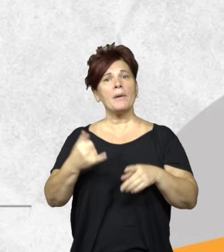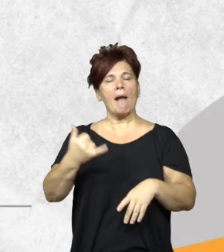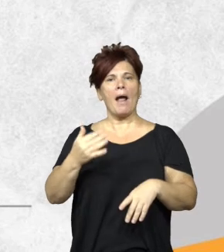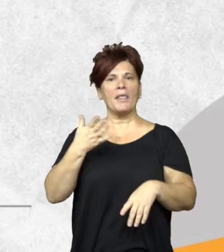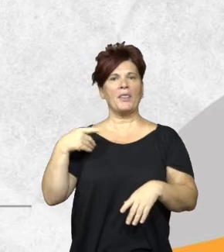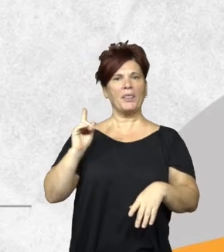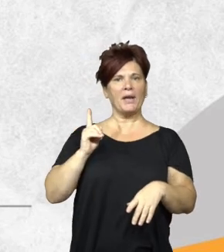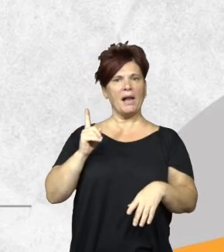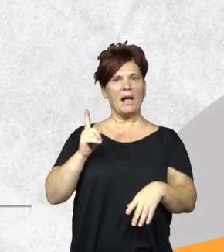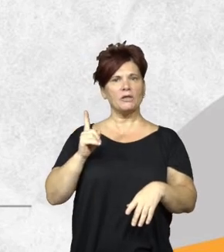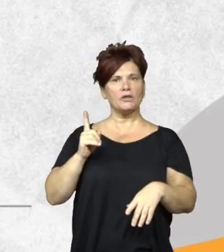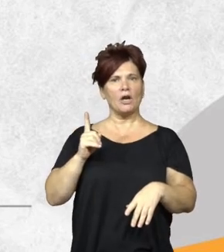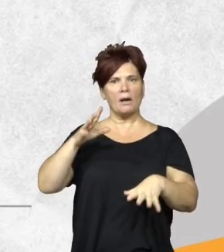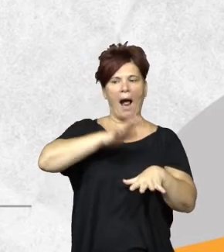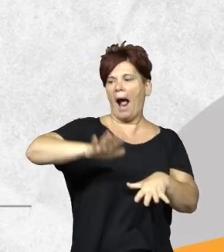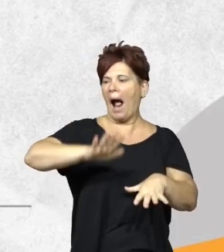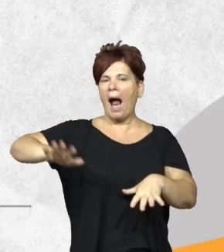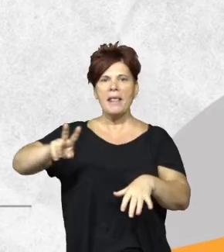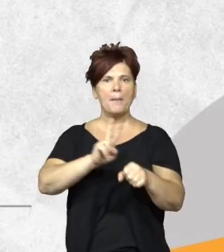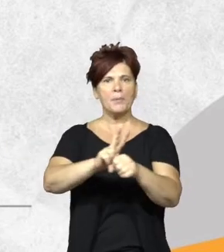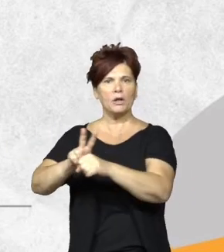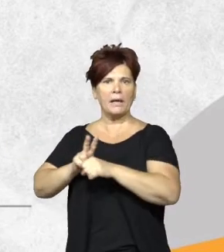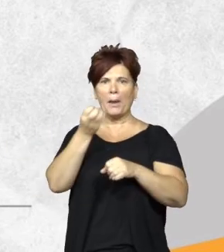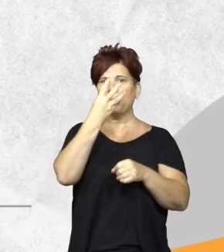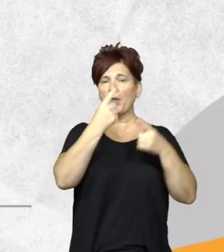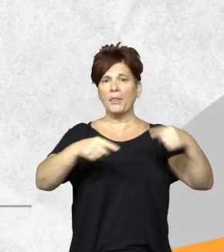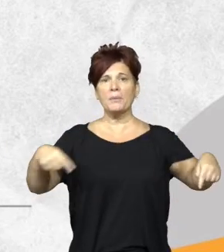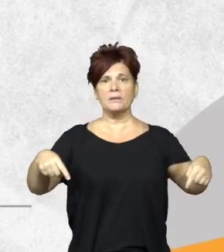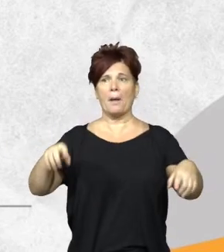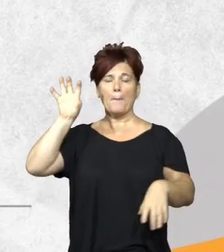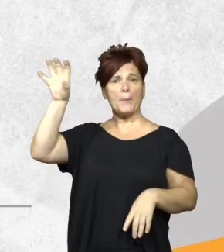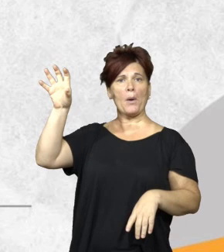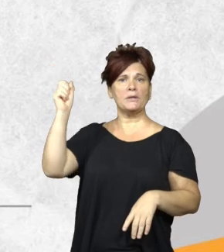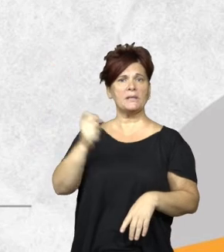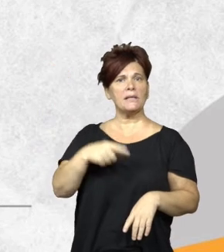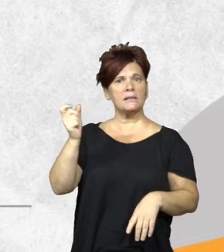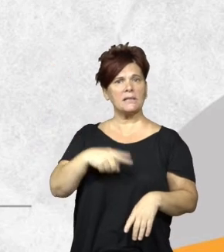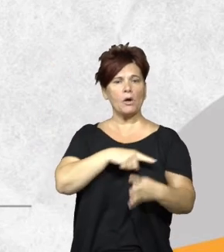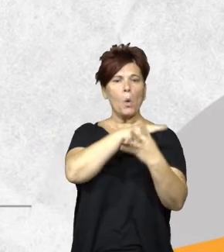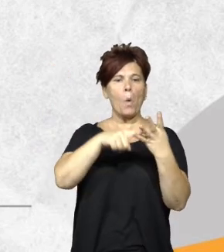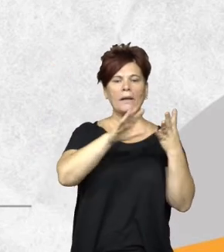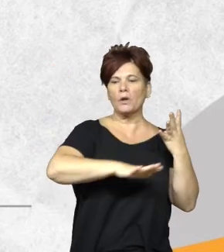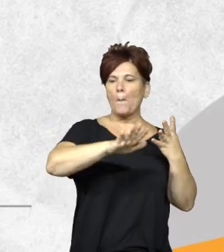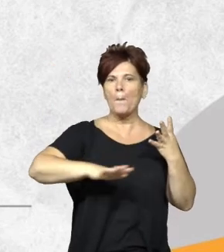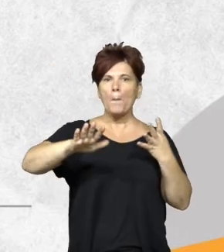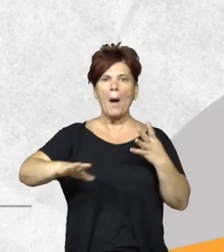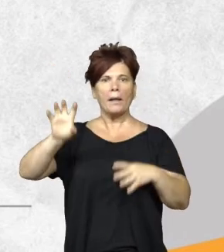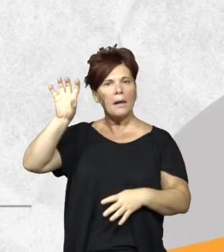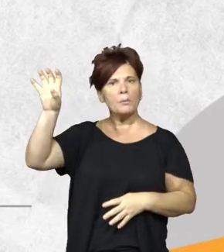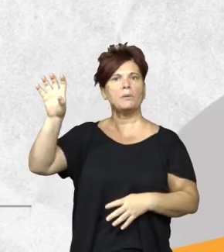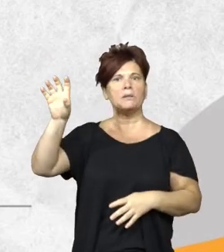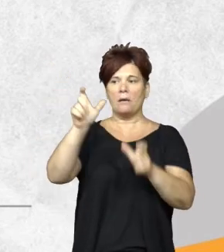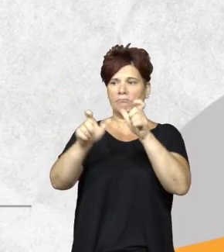de áreas naturales protegidas y biodiversidad donde la provincia del Chaco tiene cuatro parques provinciales con sus respectivos